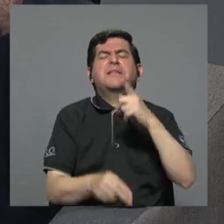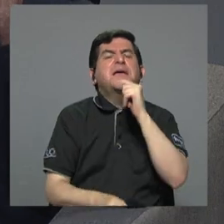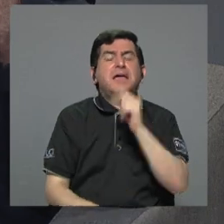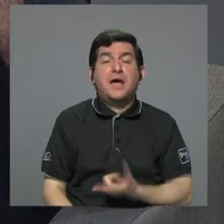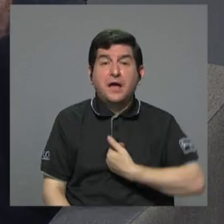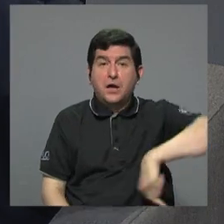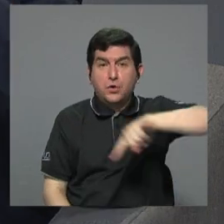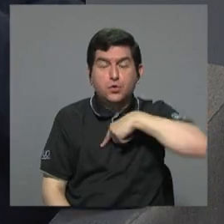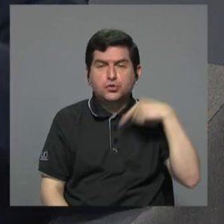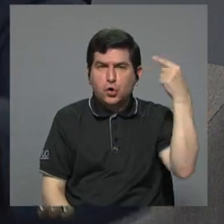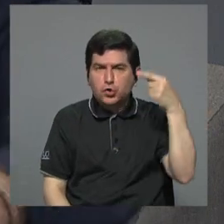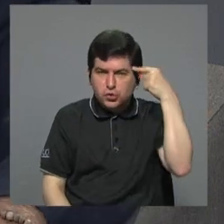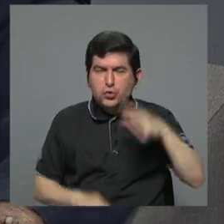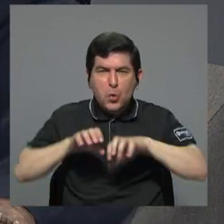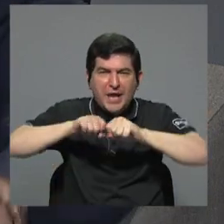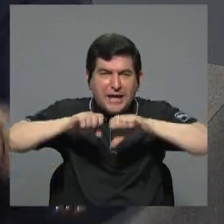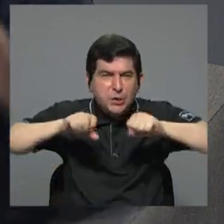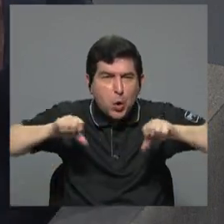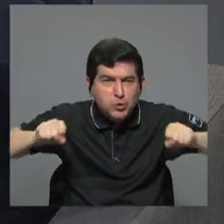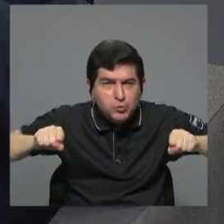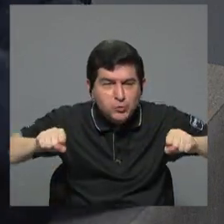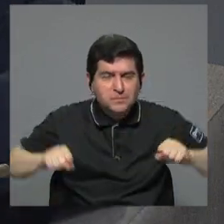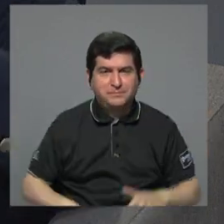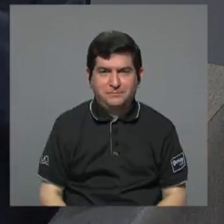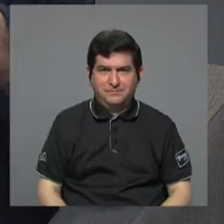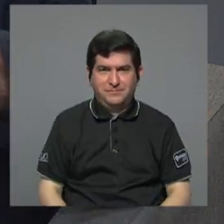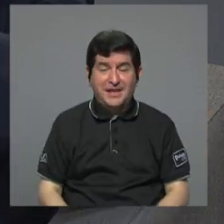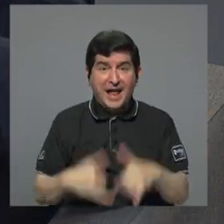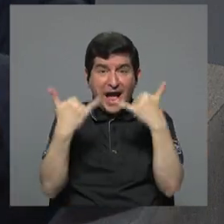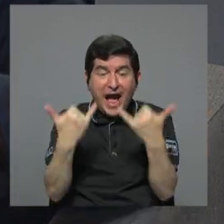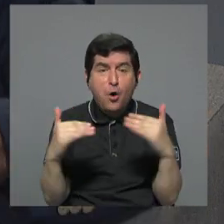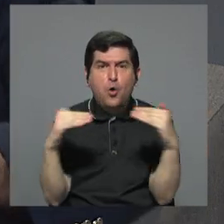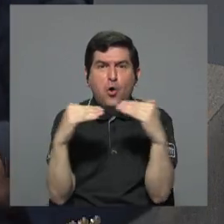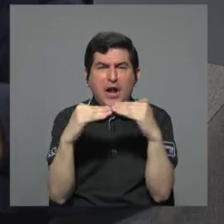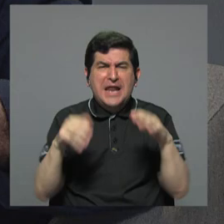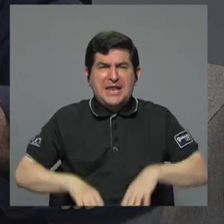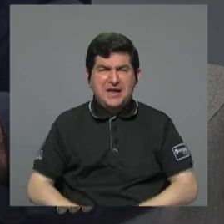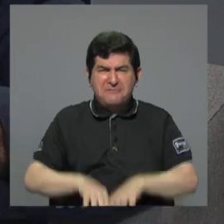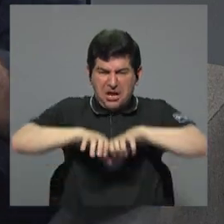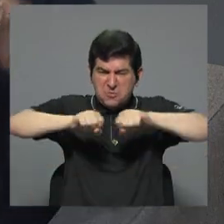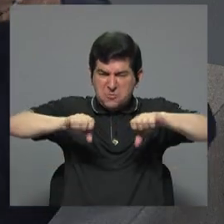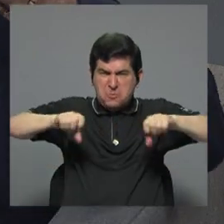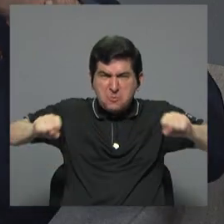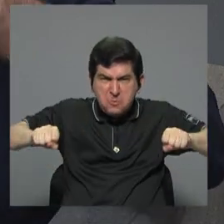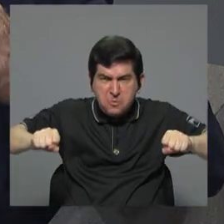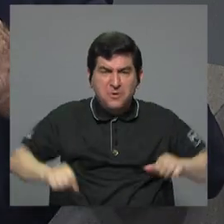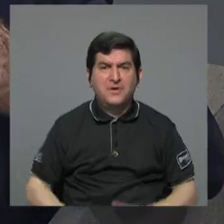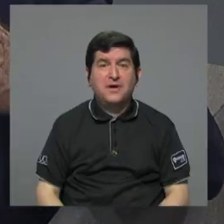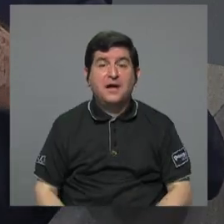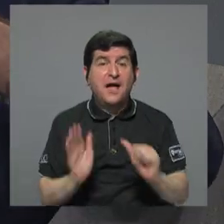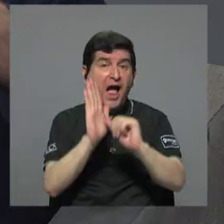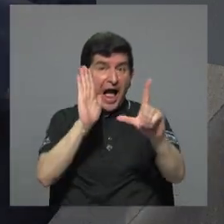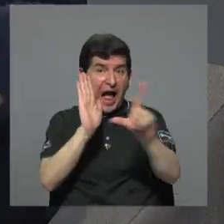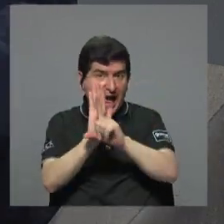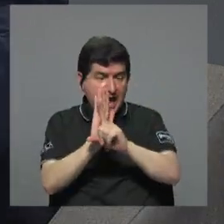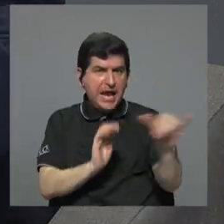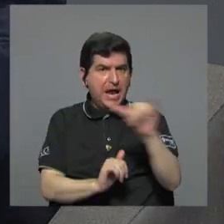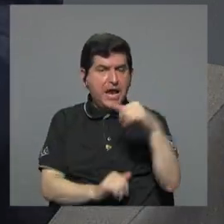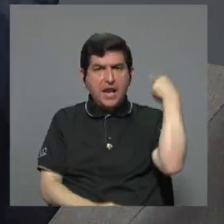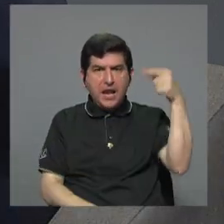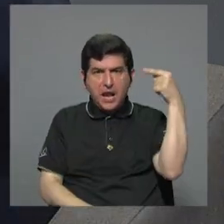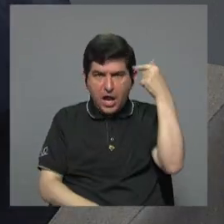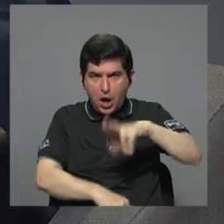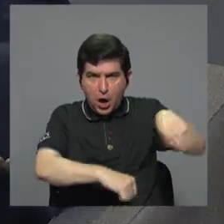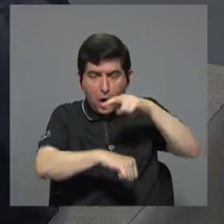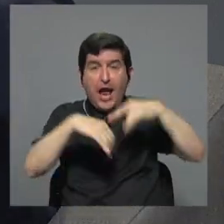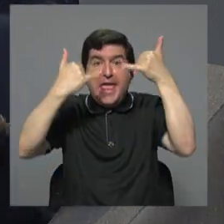son gobiernos corrompidos. Hemos llegado a un nivel de corrupción tal que tanto en la Asamblea Legislativa como en el gobierno de la